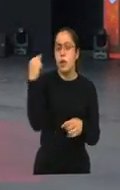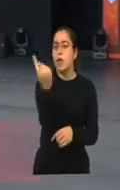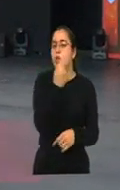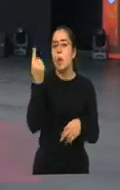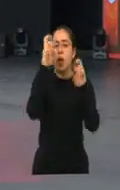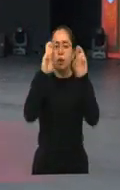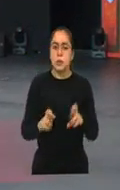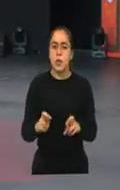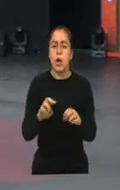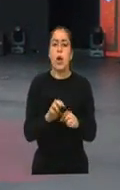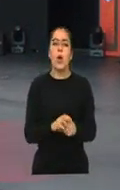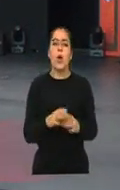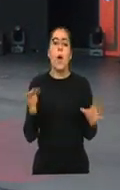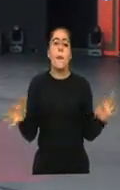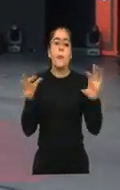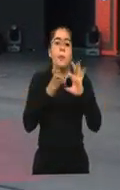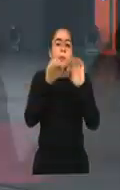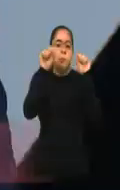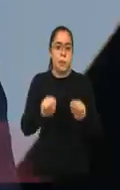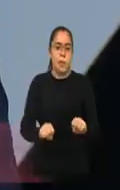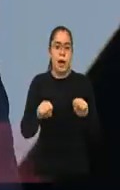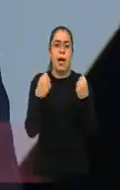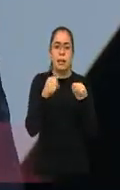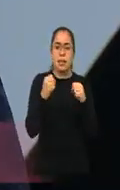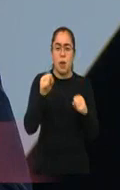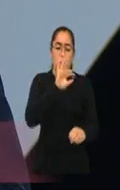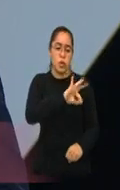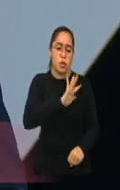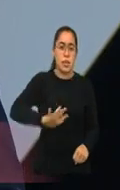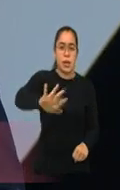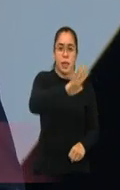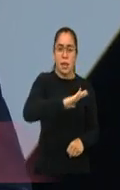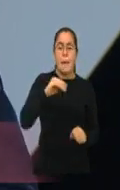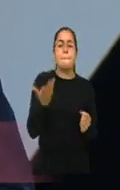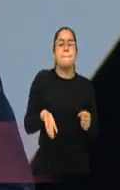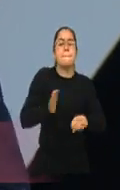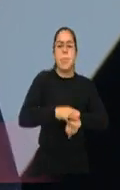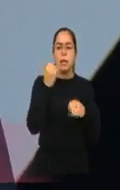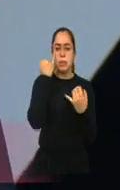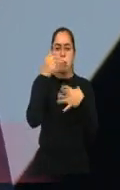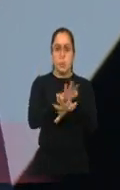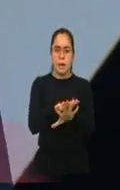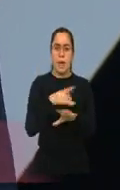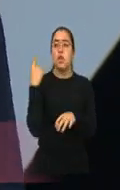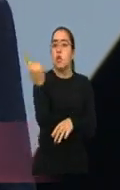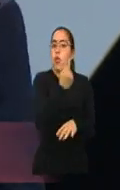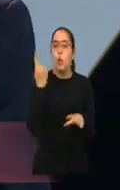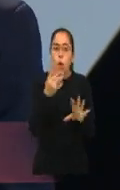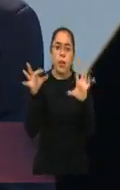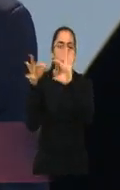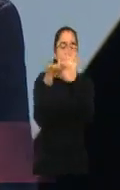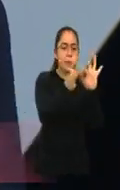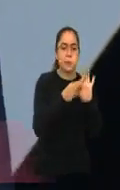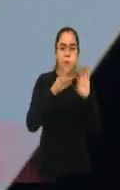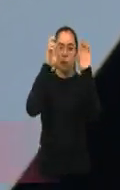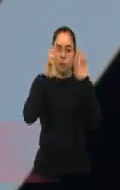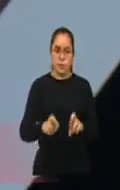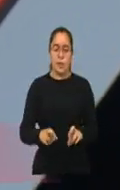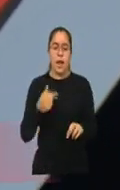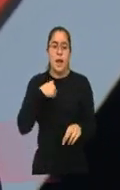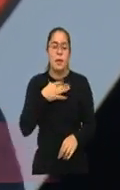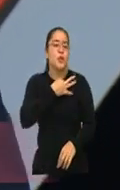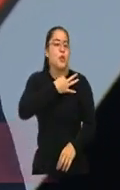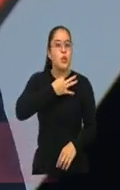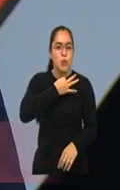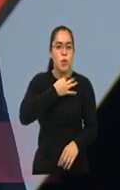sociedad más inclusiva no depende sólo de un sector, es una obra de absolutamente todos y queremos recibir, y nos da mucho gusto que nos acompañe el señor